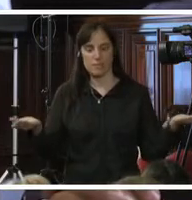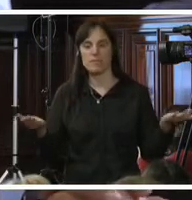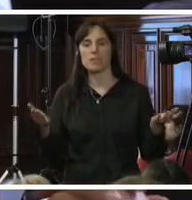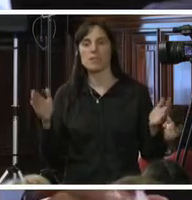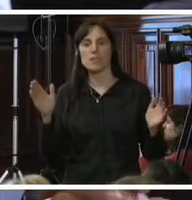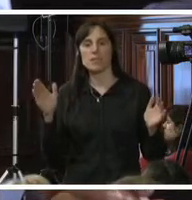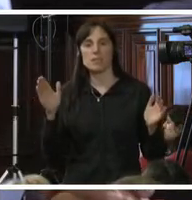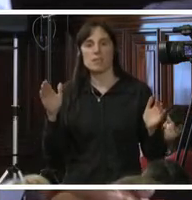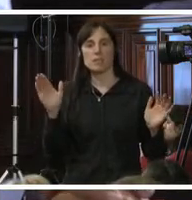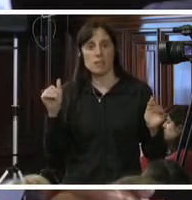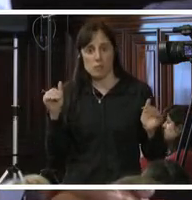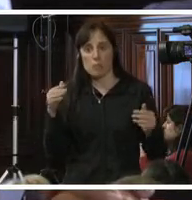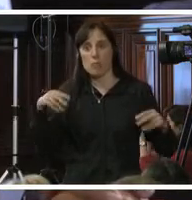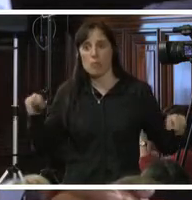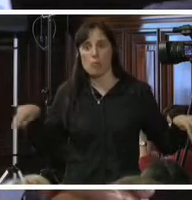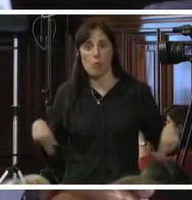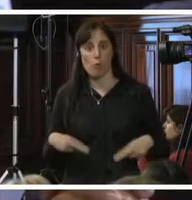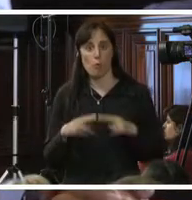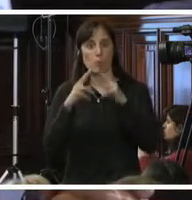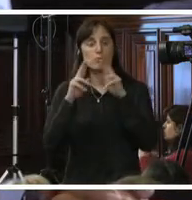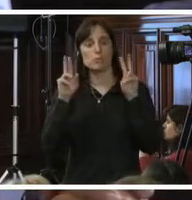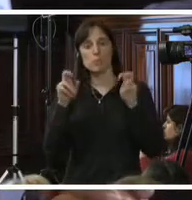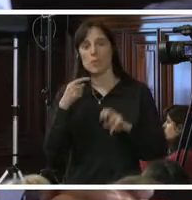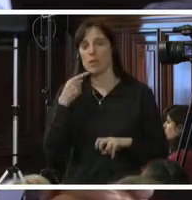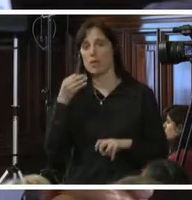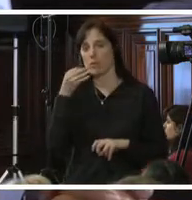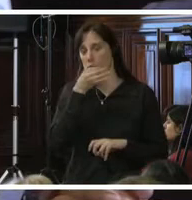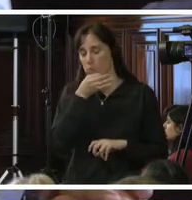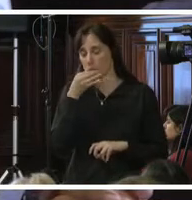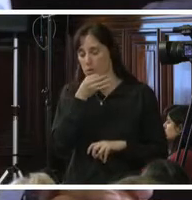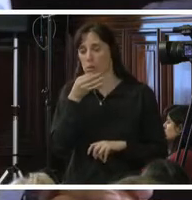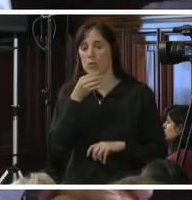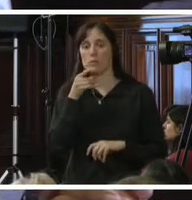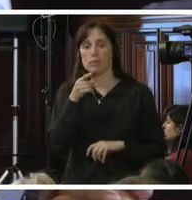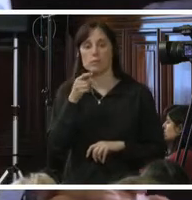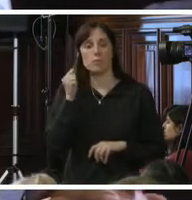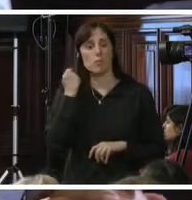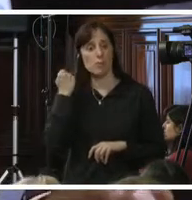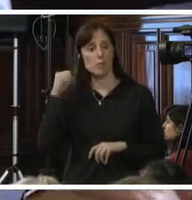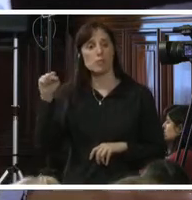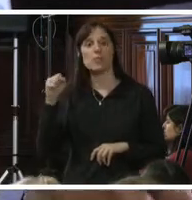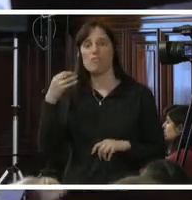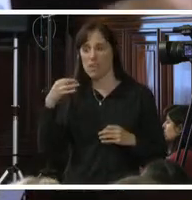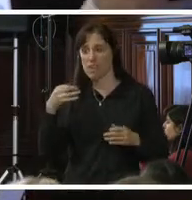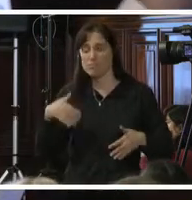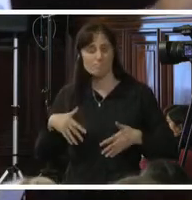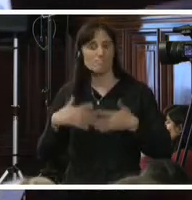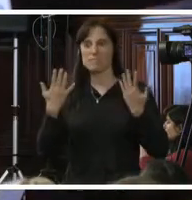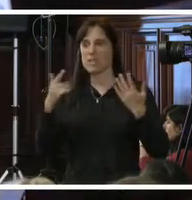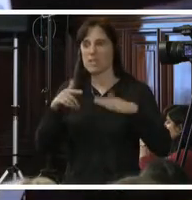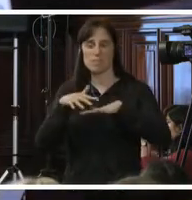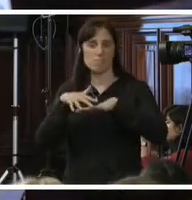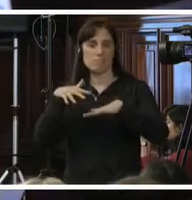cordial saludo por parte de la Oficina de las Naciones Unidas contra las Drogas y el Delito, UNODC. Celebramos el desarrollo de esta audiencia que, sin duda,